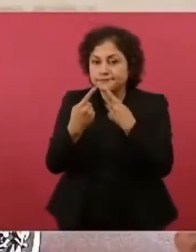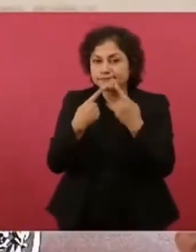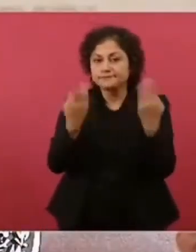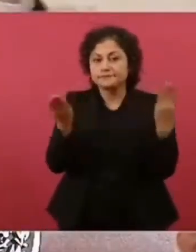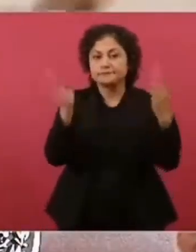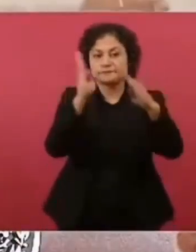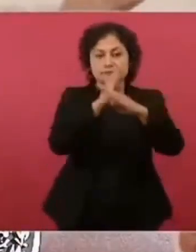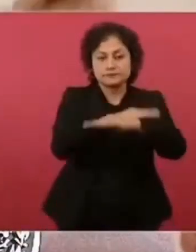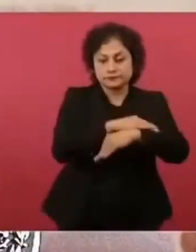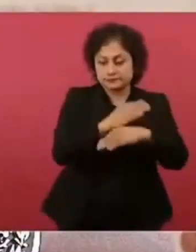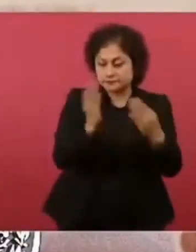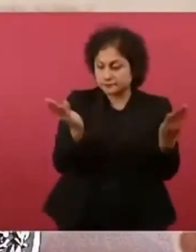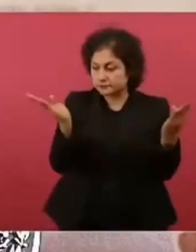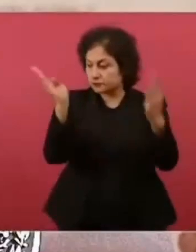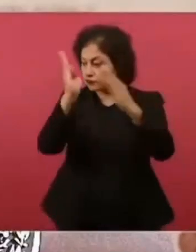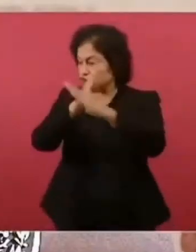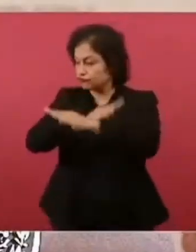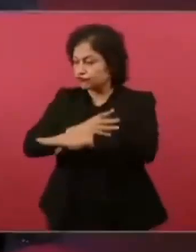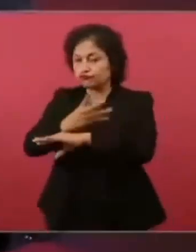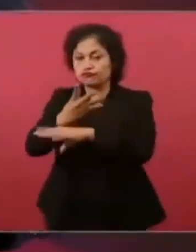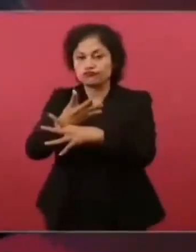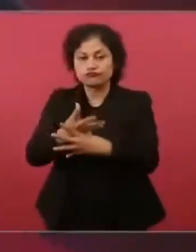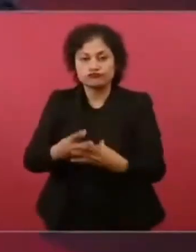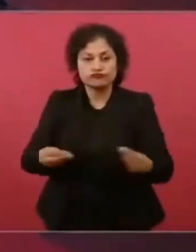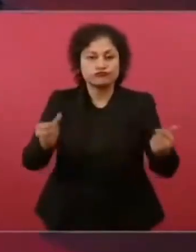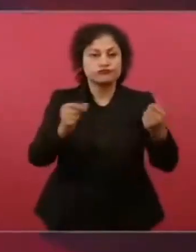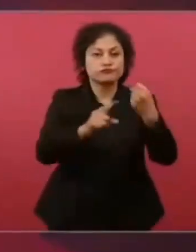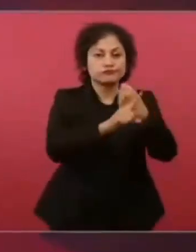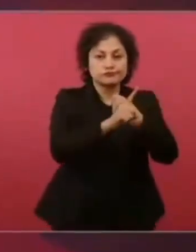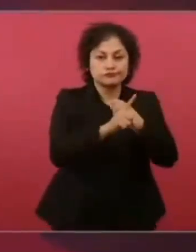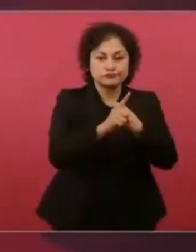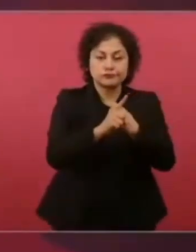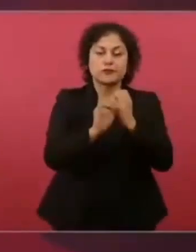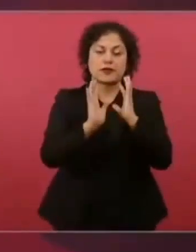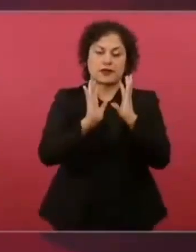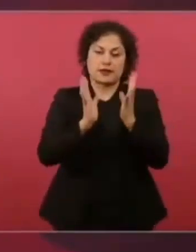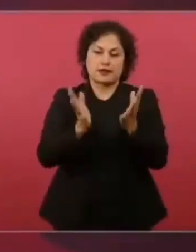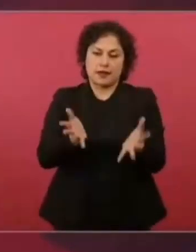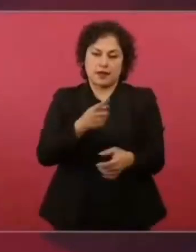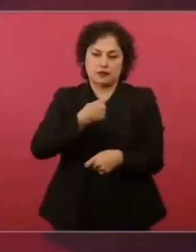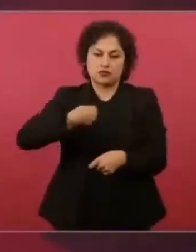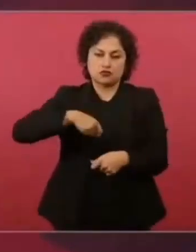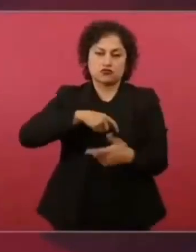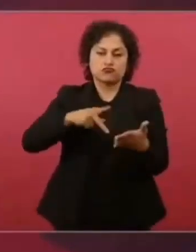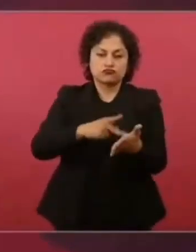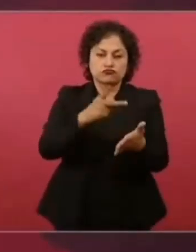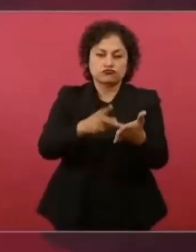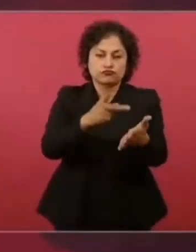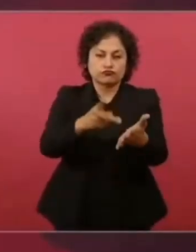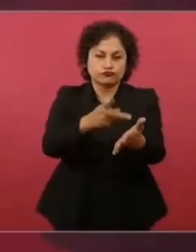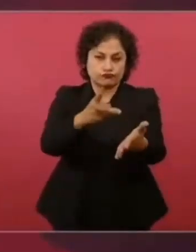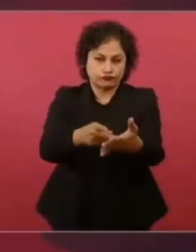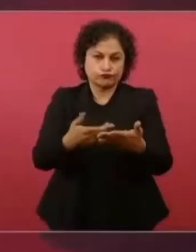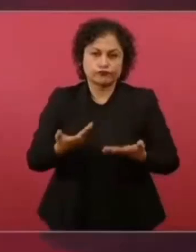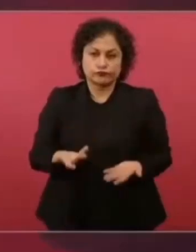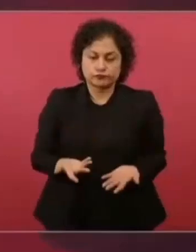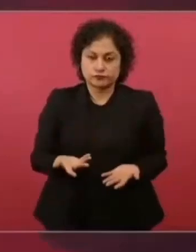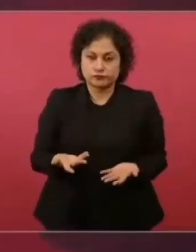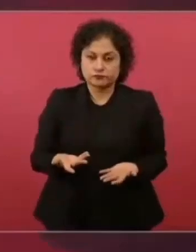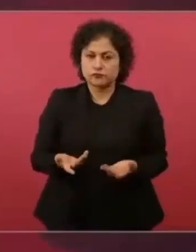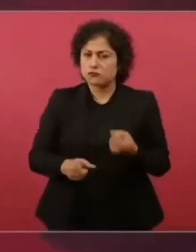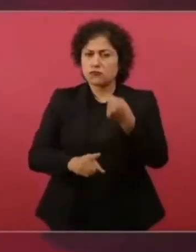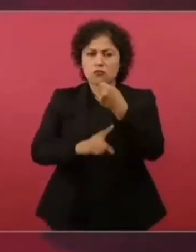y no ha habido ningún problema porque está en el tratado